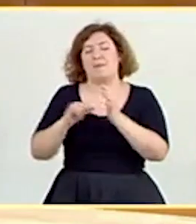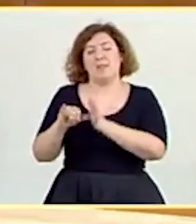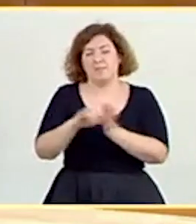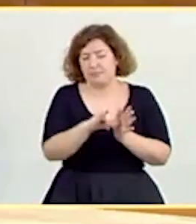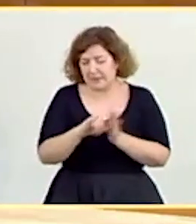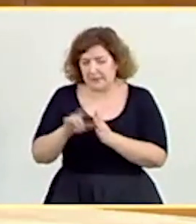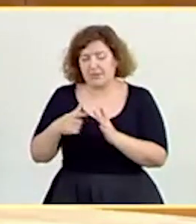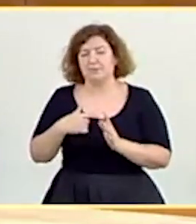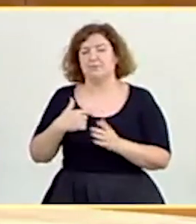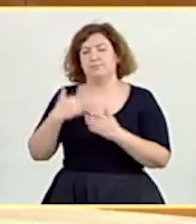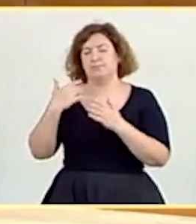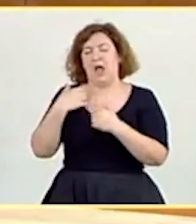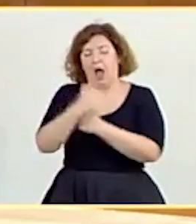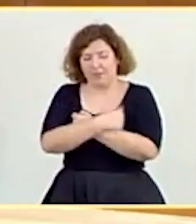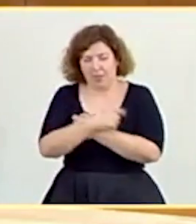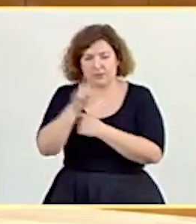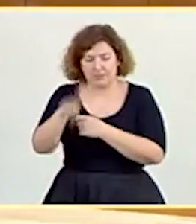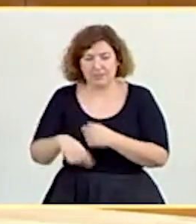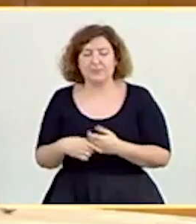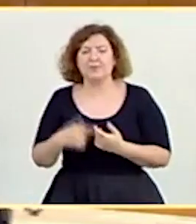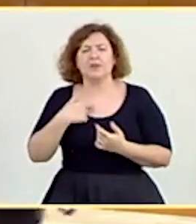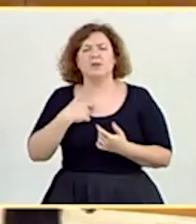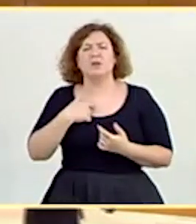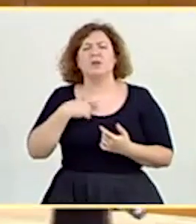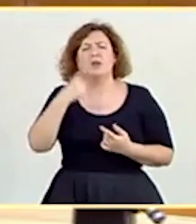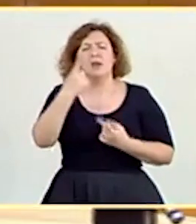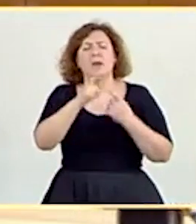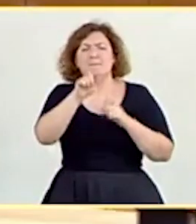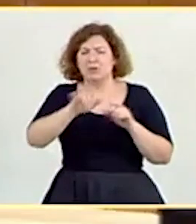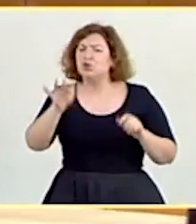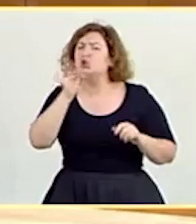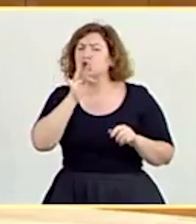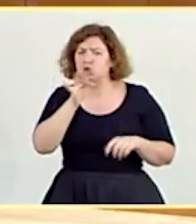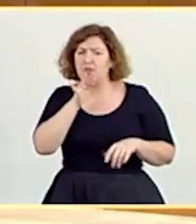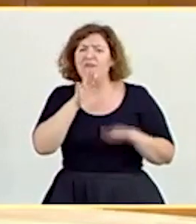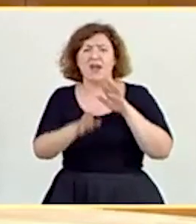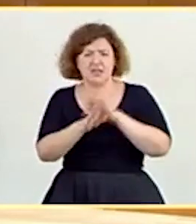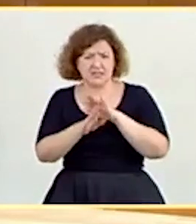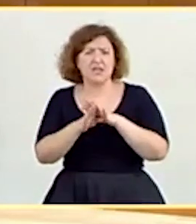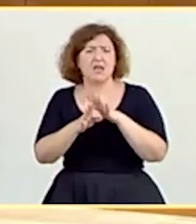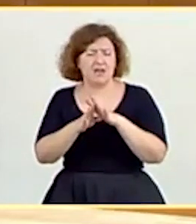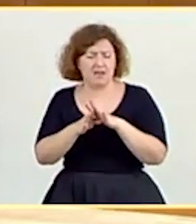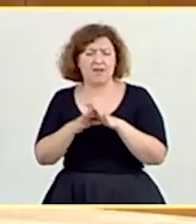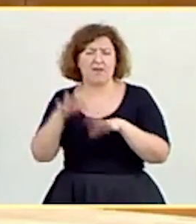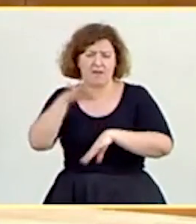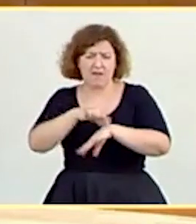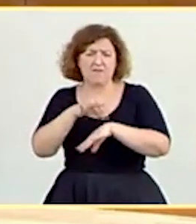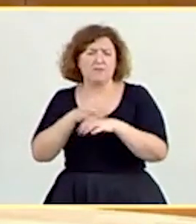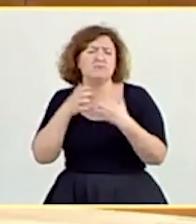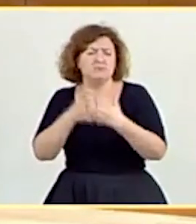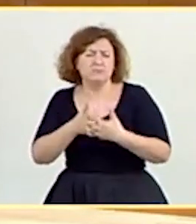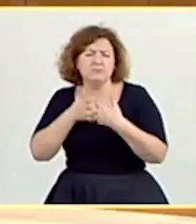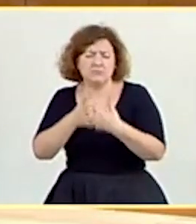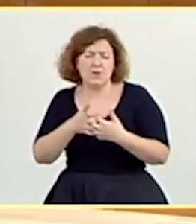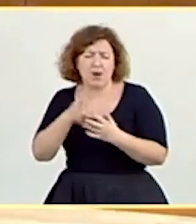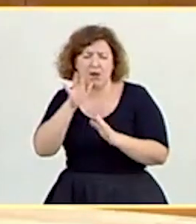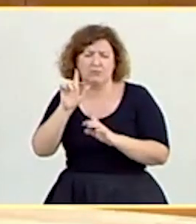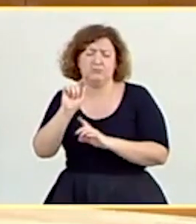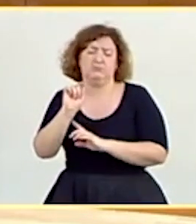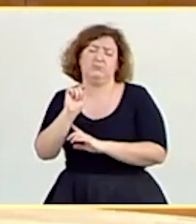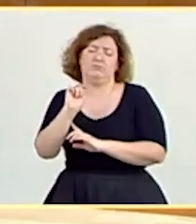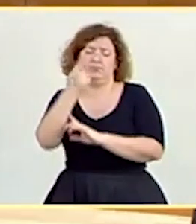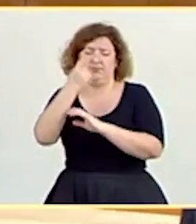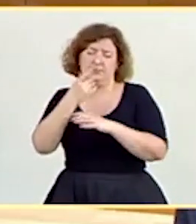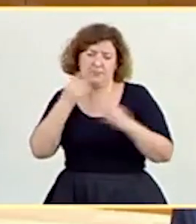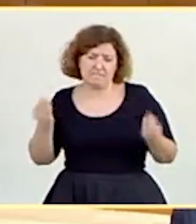Y, por supuesto, no me quiero olvidar tampoco de todas aquellas personas que siguen todavía luchando contra este virus para que se puedan recuperar lo